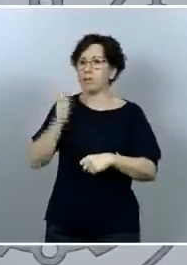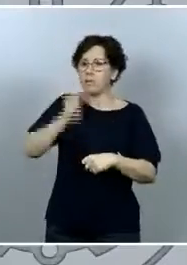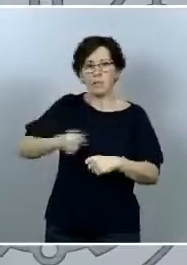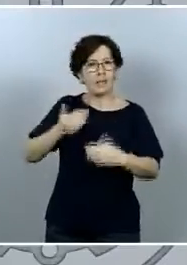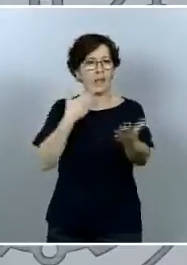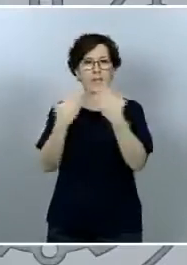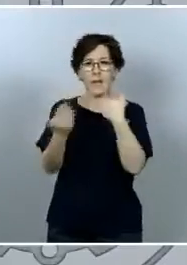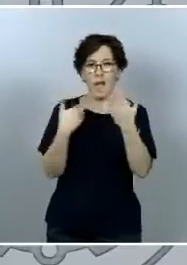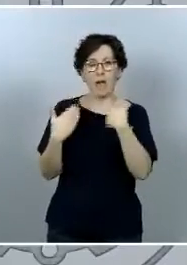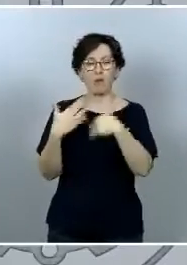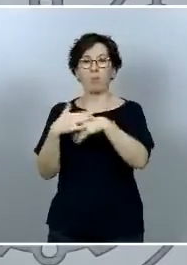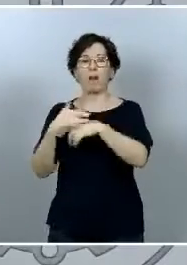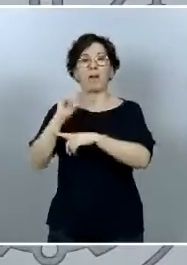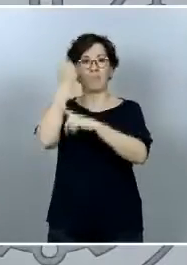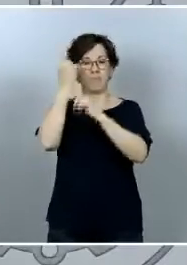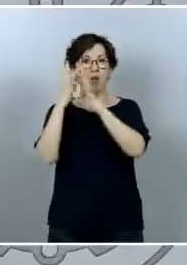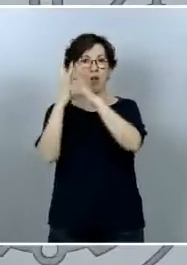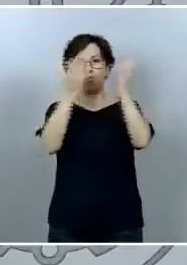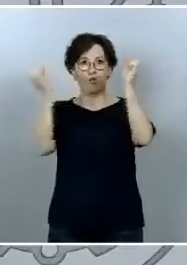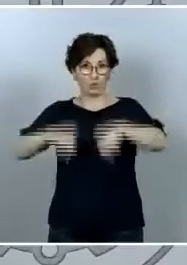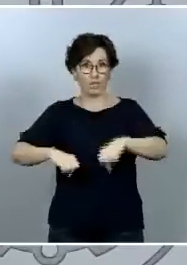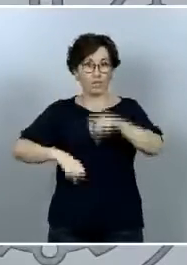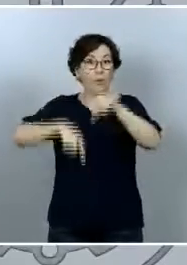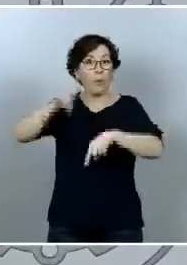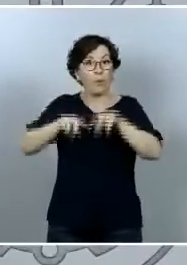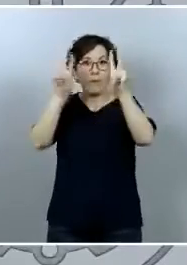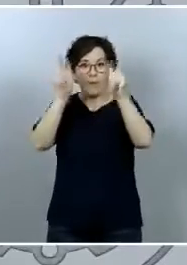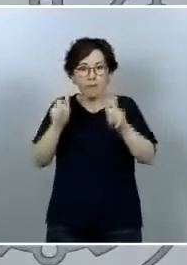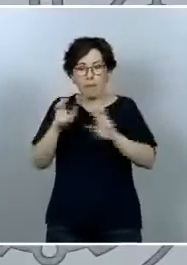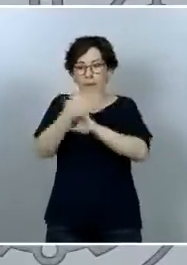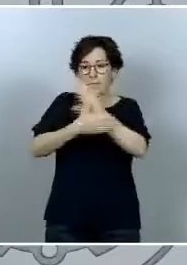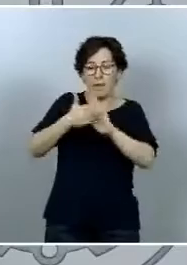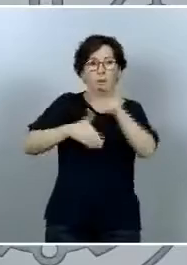permita grandes consensos sobre las cuestiones que se votan o las cuestiones que se discuten